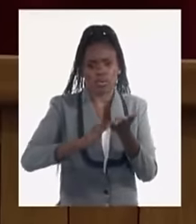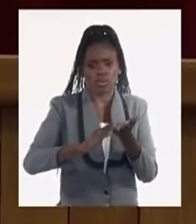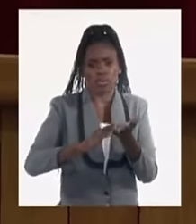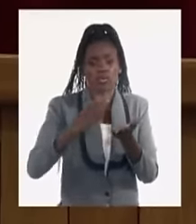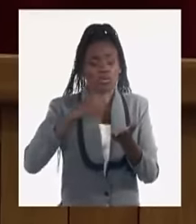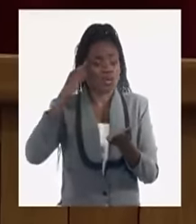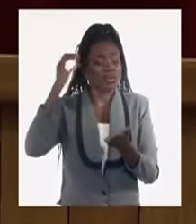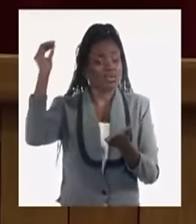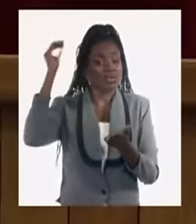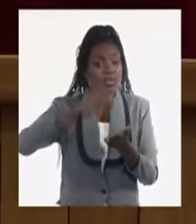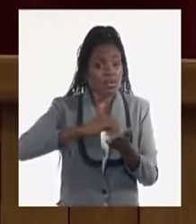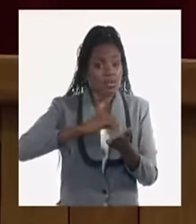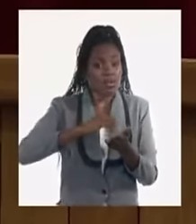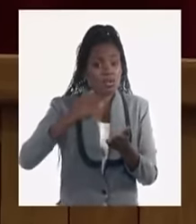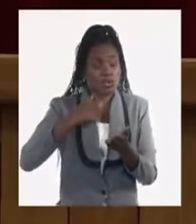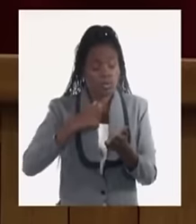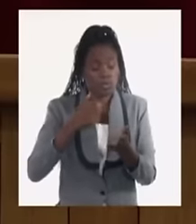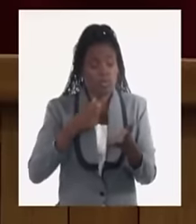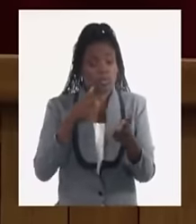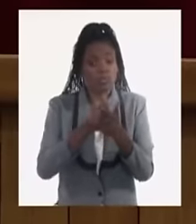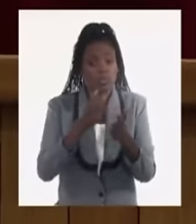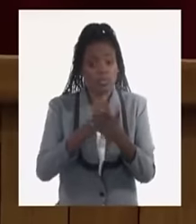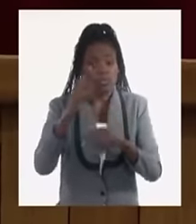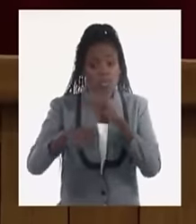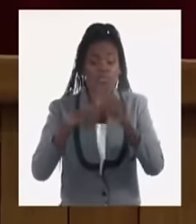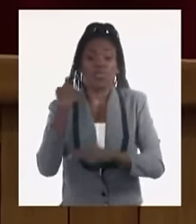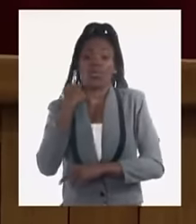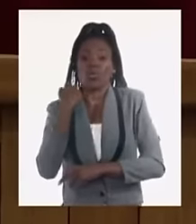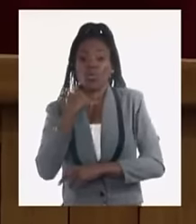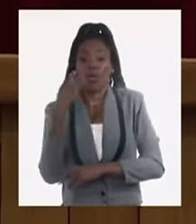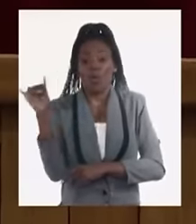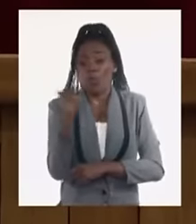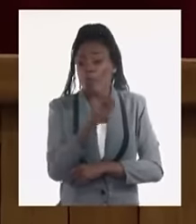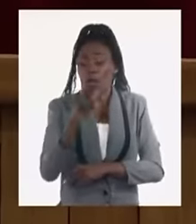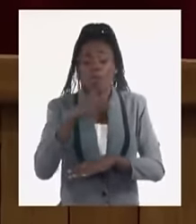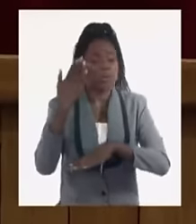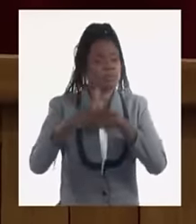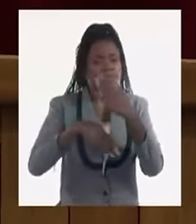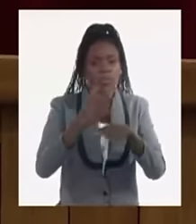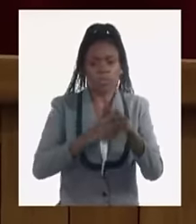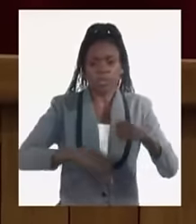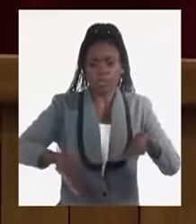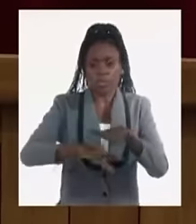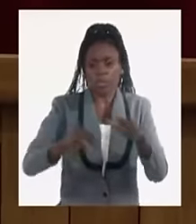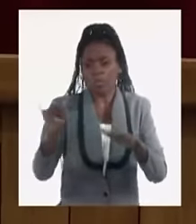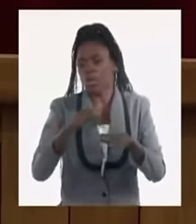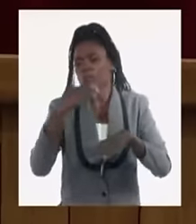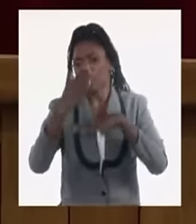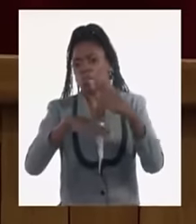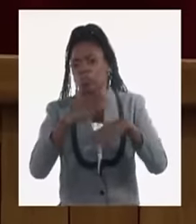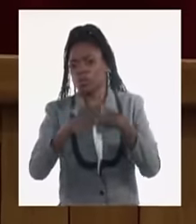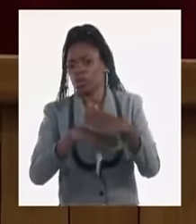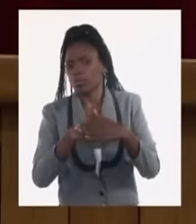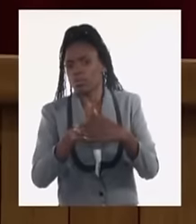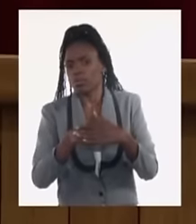conociendo, que vamos a enfrentar en el 2024 los mismos desafíos los mismos problemas, decisiones que